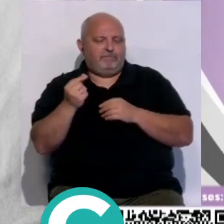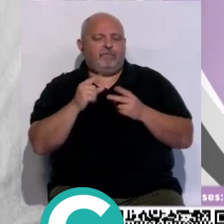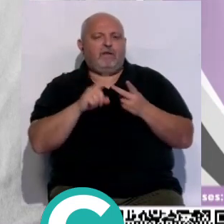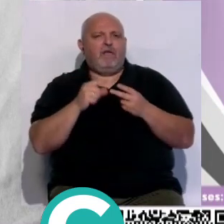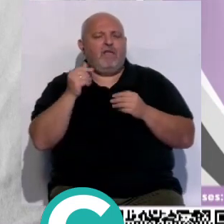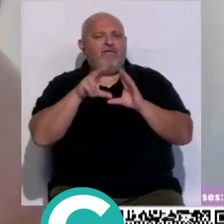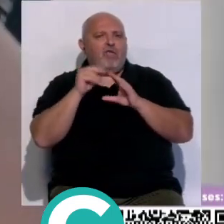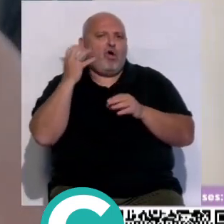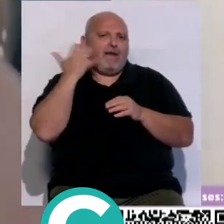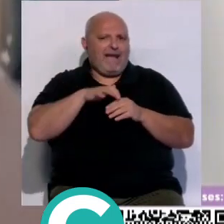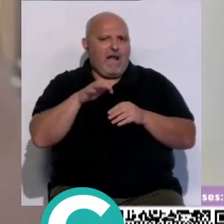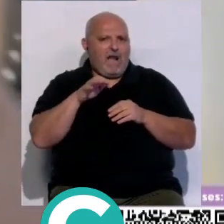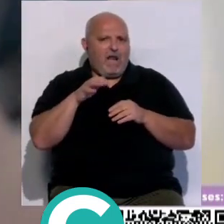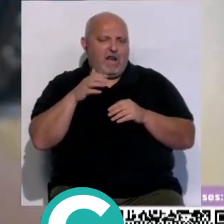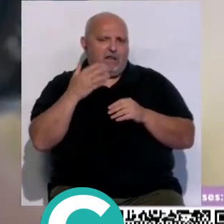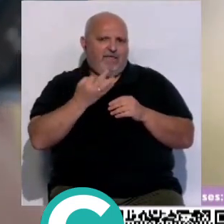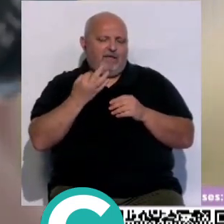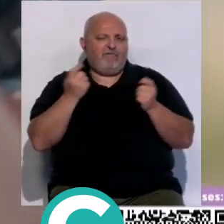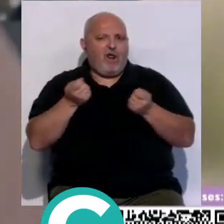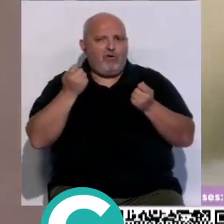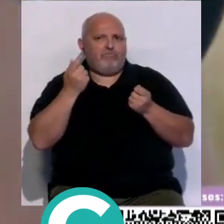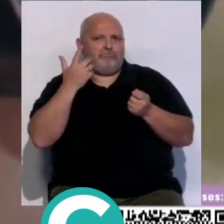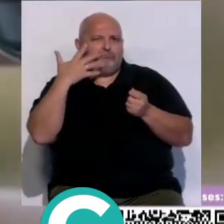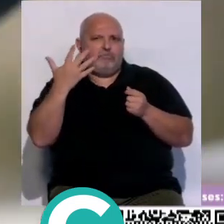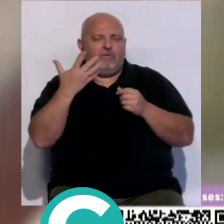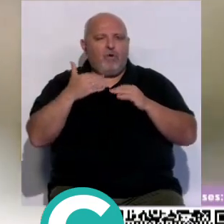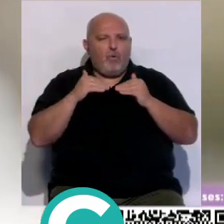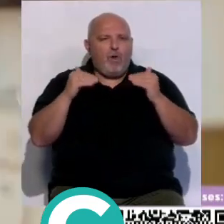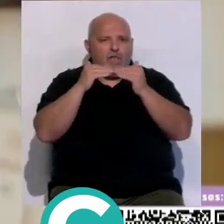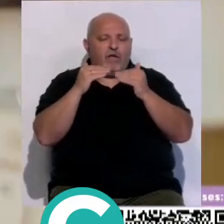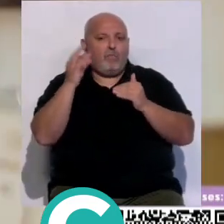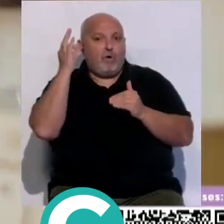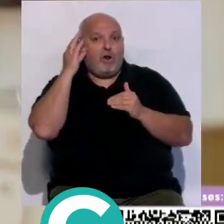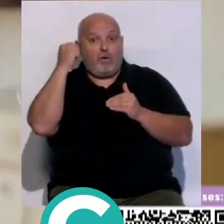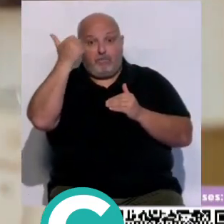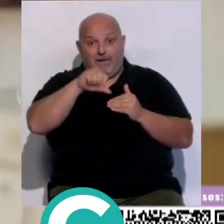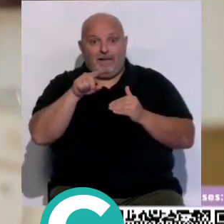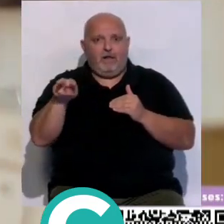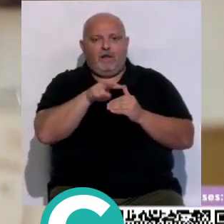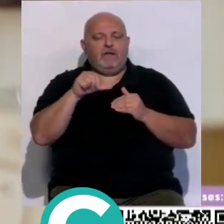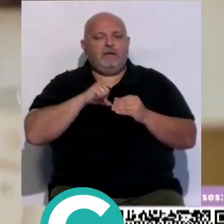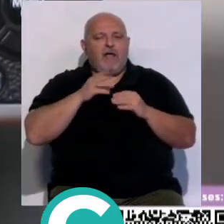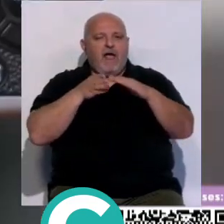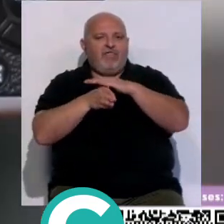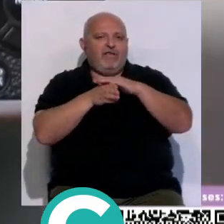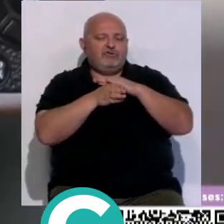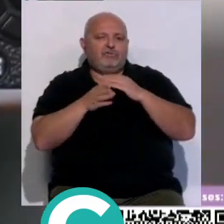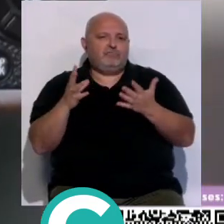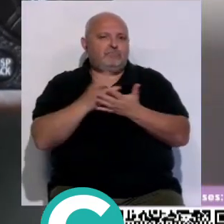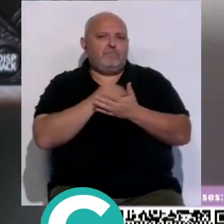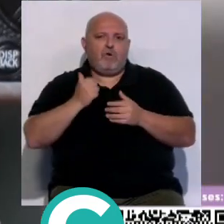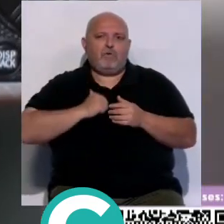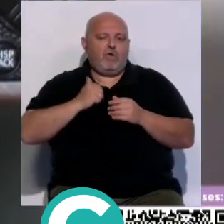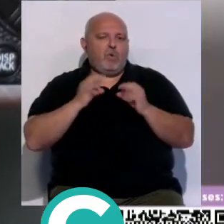originales que promocionen los valores de la igualdad destacando la idea de que tanto mujeres como hombres tienen que tener acceso a las